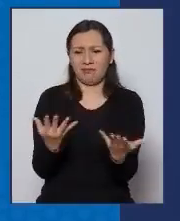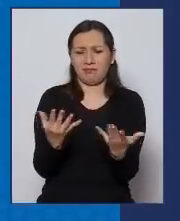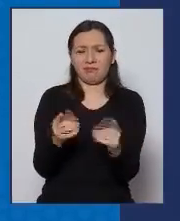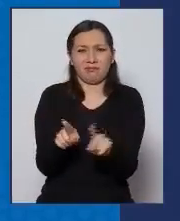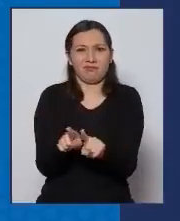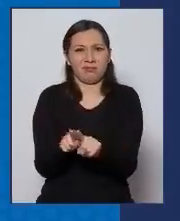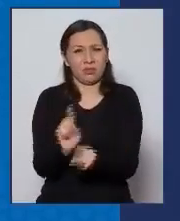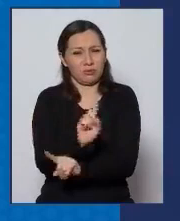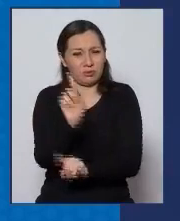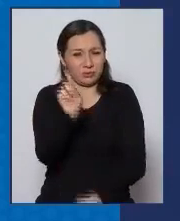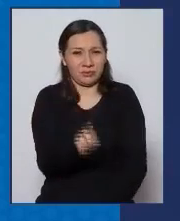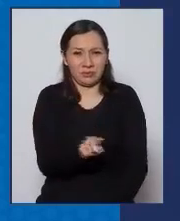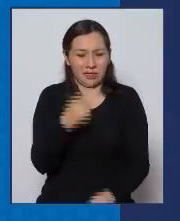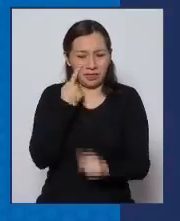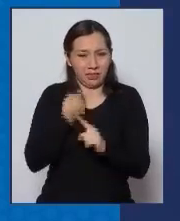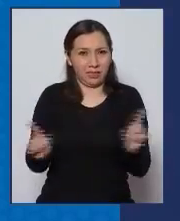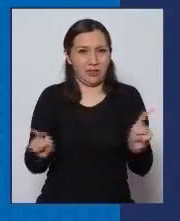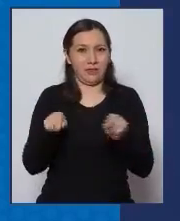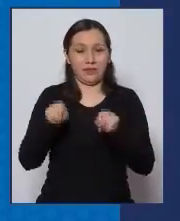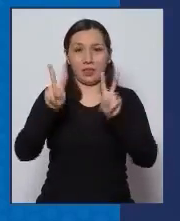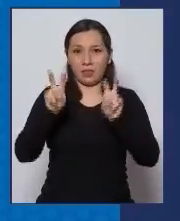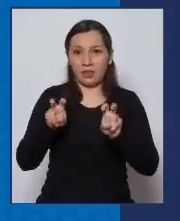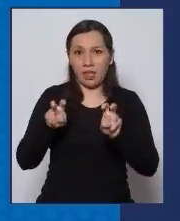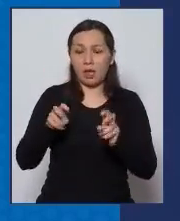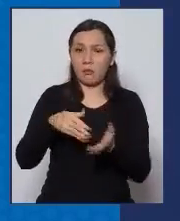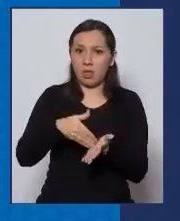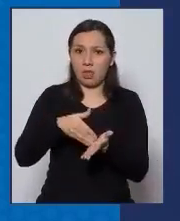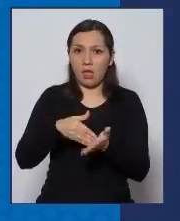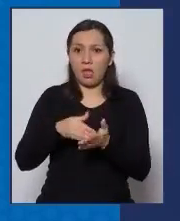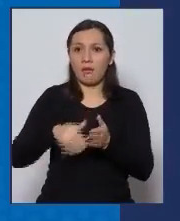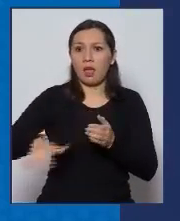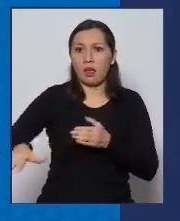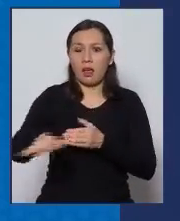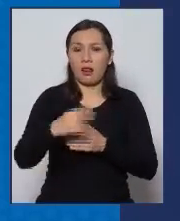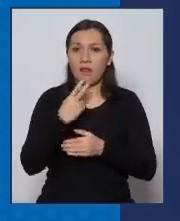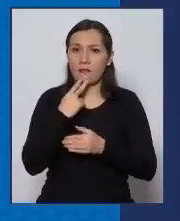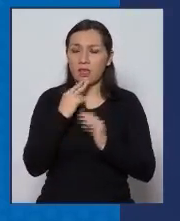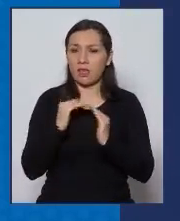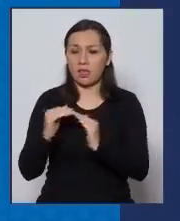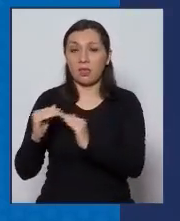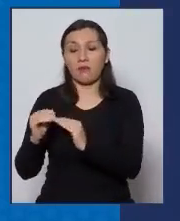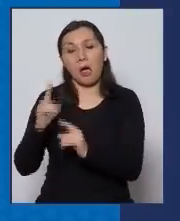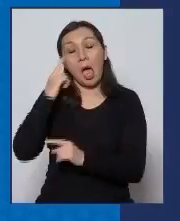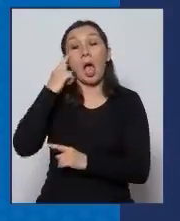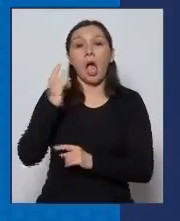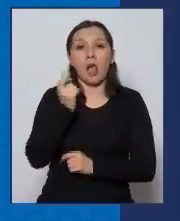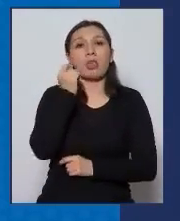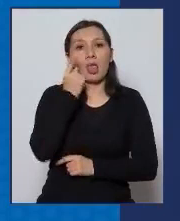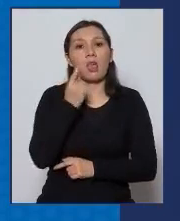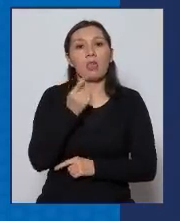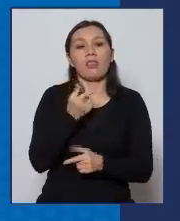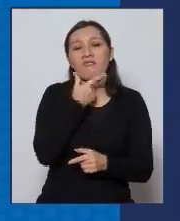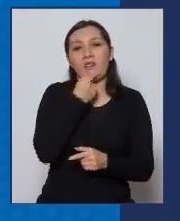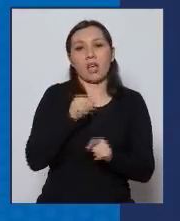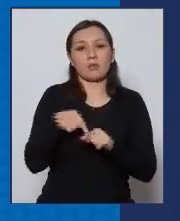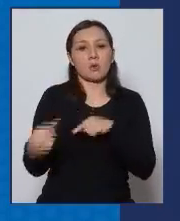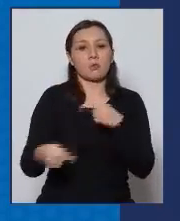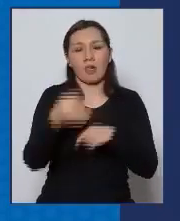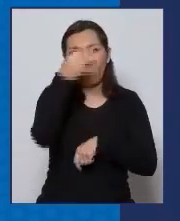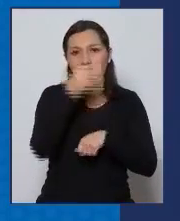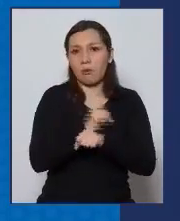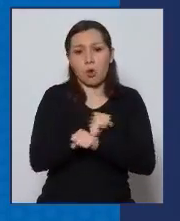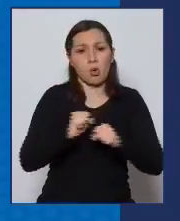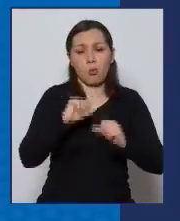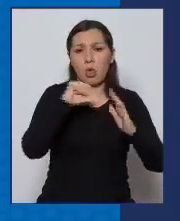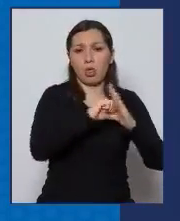no tienen que ver en realidad con las situaciones de vulnerabilidad social que por último harían explicable que no se pudiera seguir